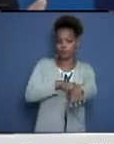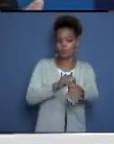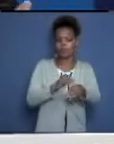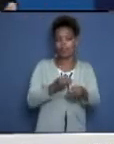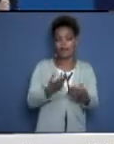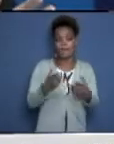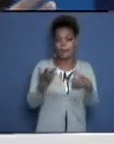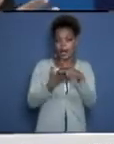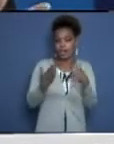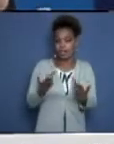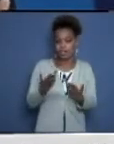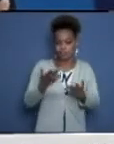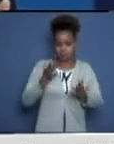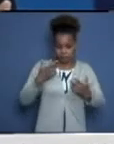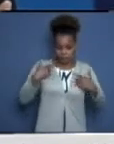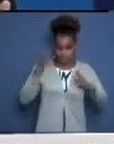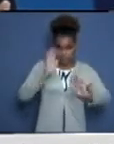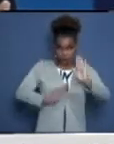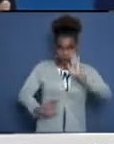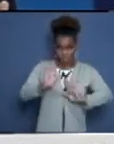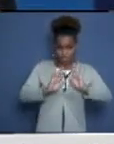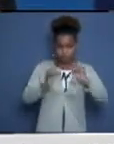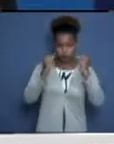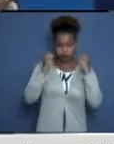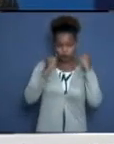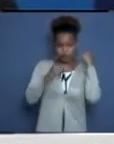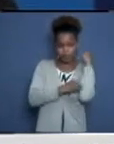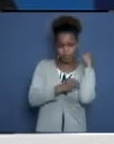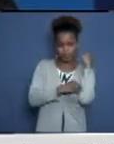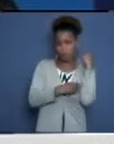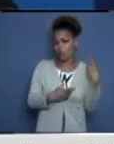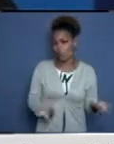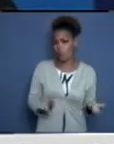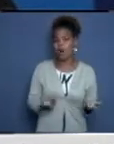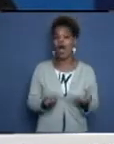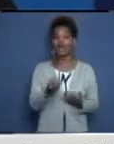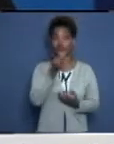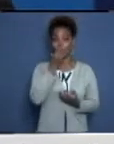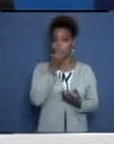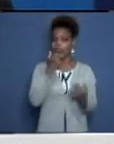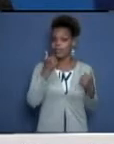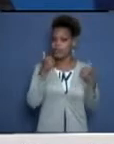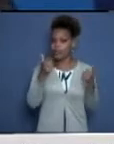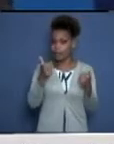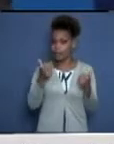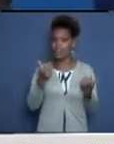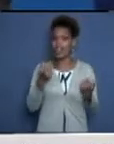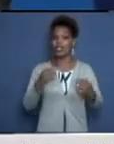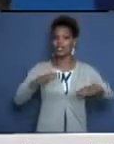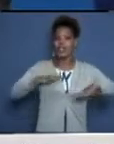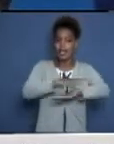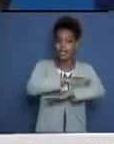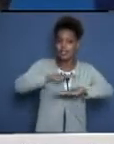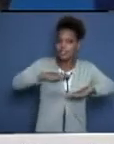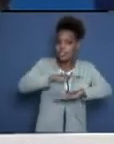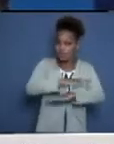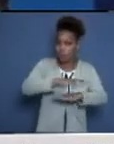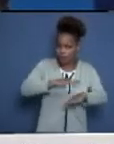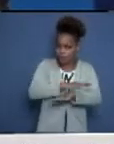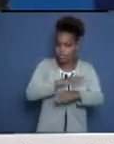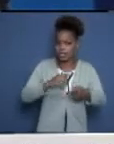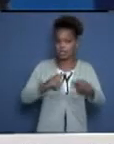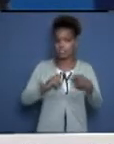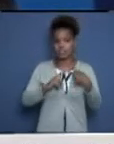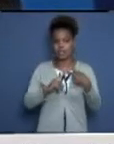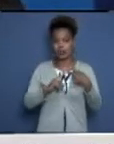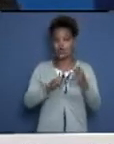inmunológico, como es un adecuado plan de alimentación, un adecuado plan de ejercicio físico y un adecuado plan de